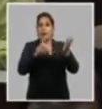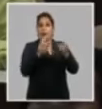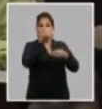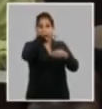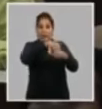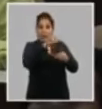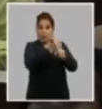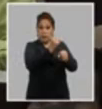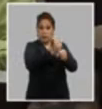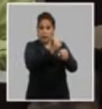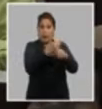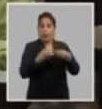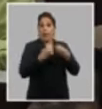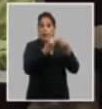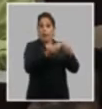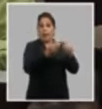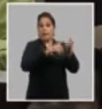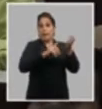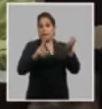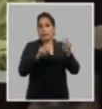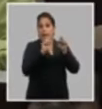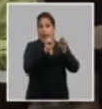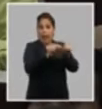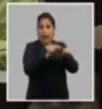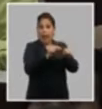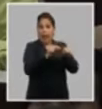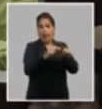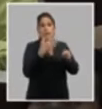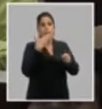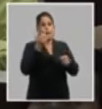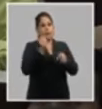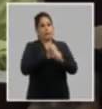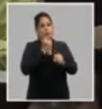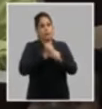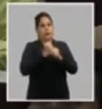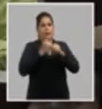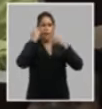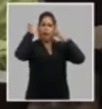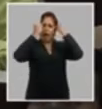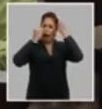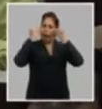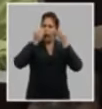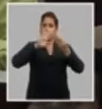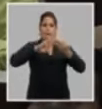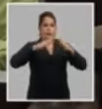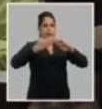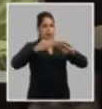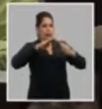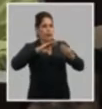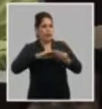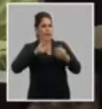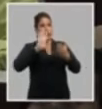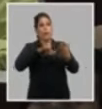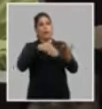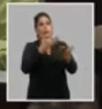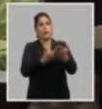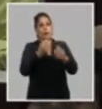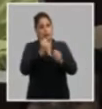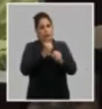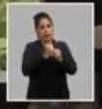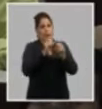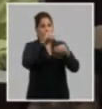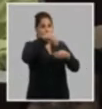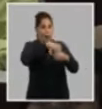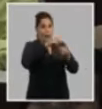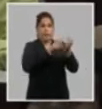partido con el aporte de la militancia del partido buscar mayor efectividad en los análisis en el debate en las propuestas en